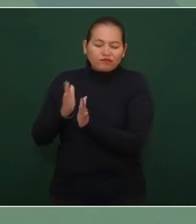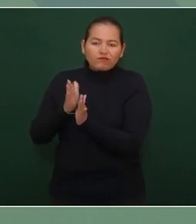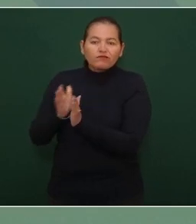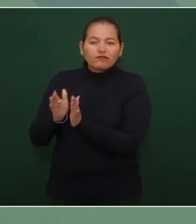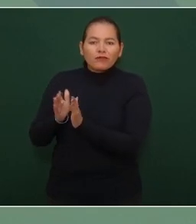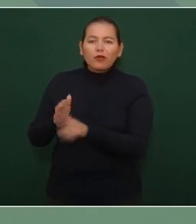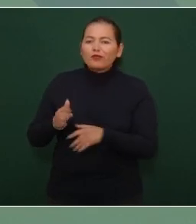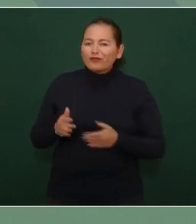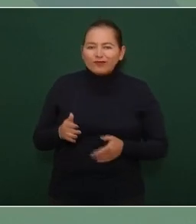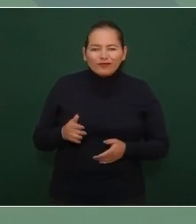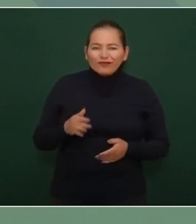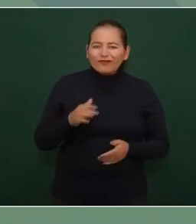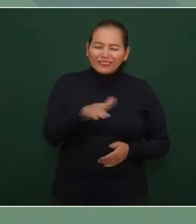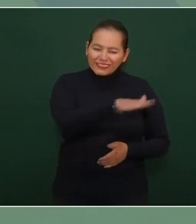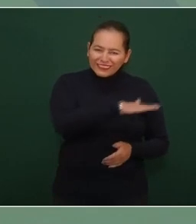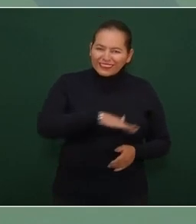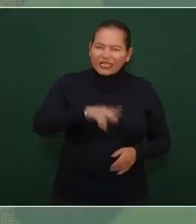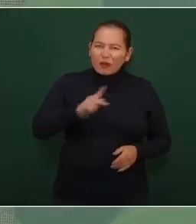pueblo es sabio